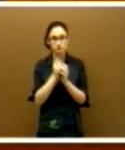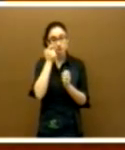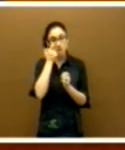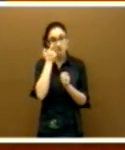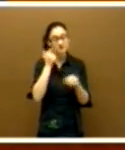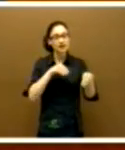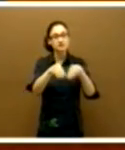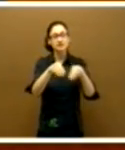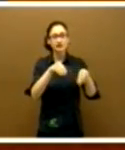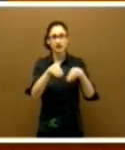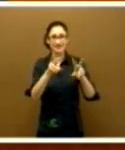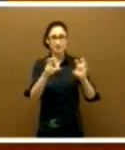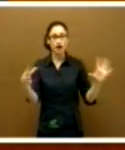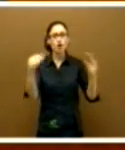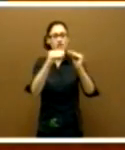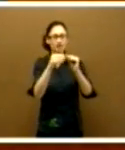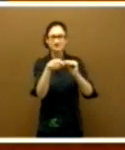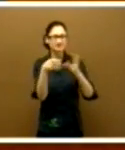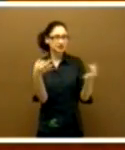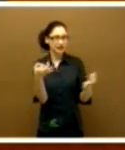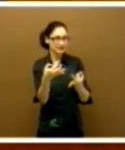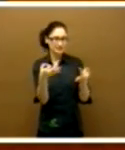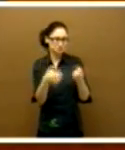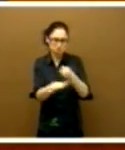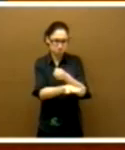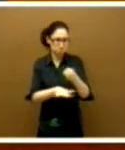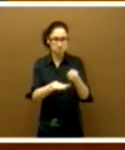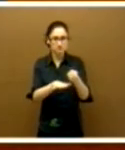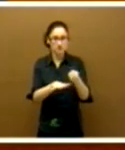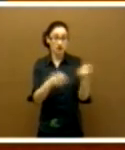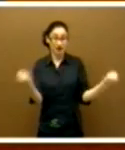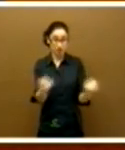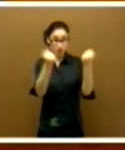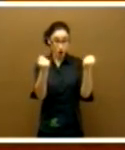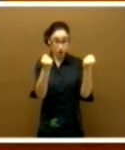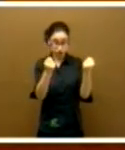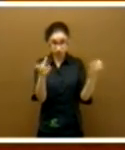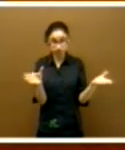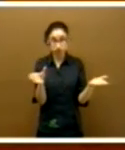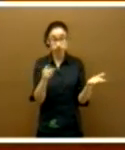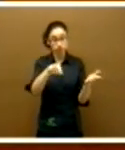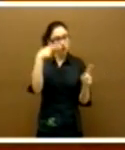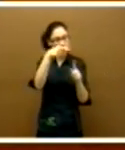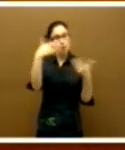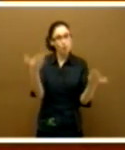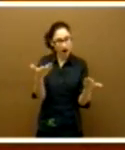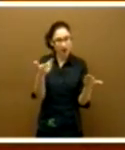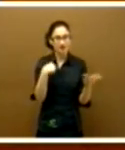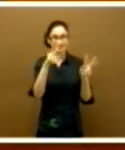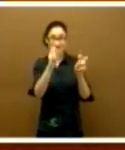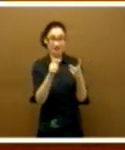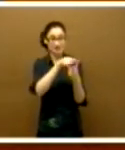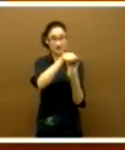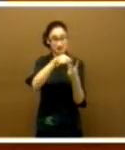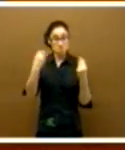estrategia de conciliación es, en esencia, un conjunto de actuaciones cuyo fin es equilibrar tres esferas de la